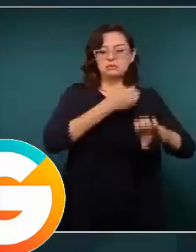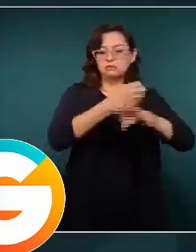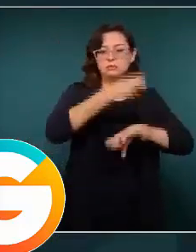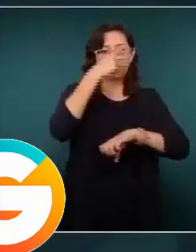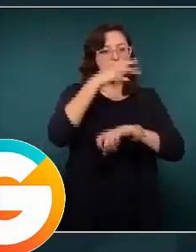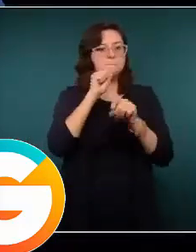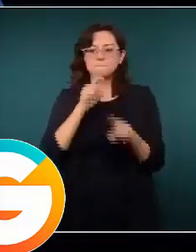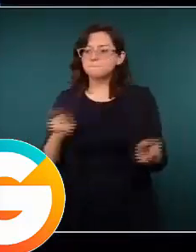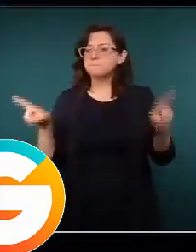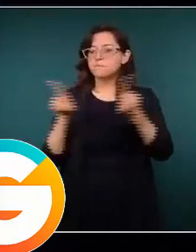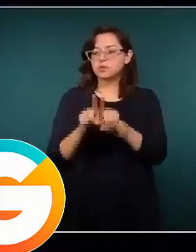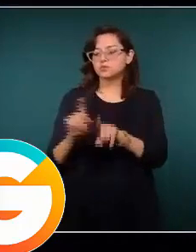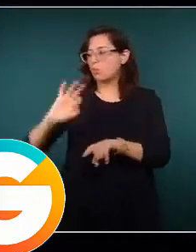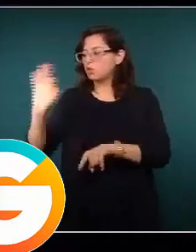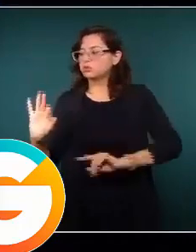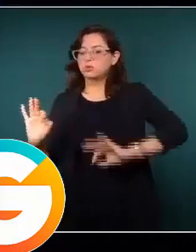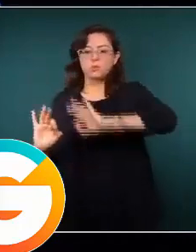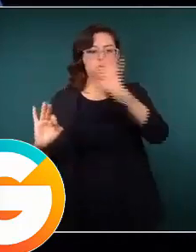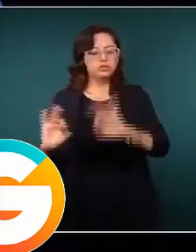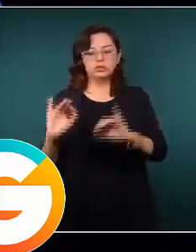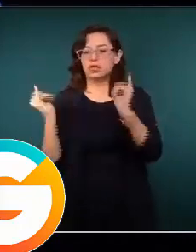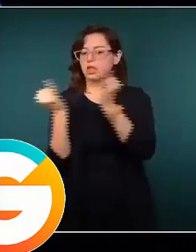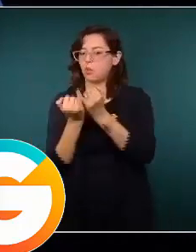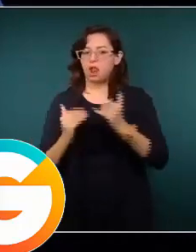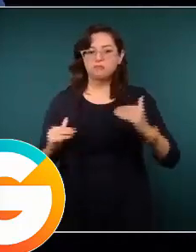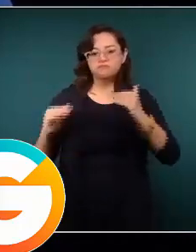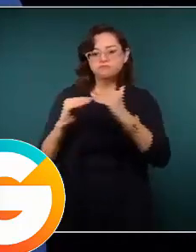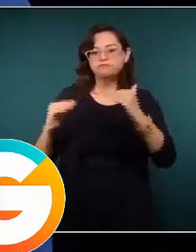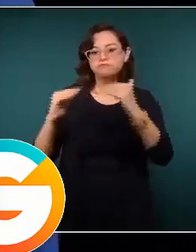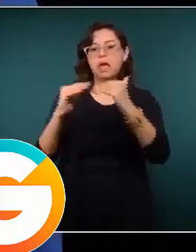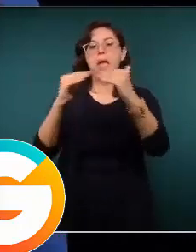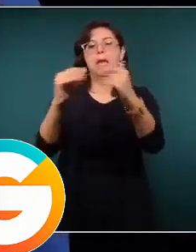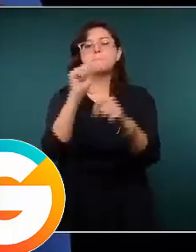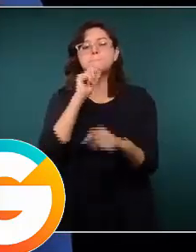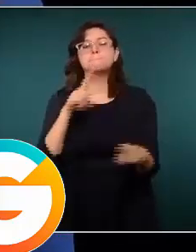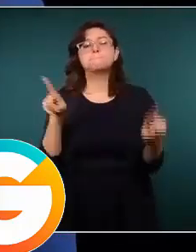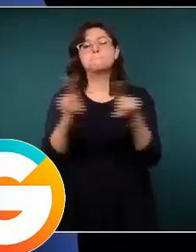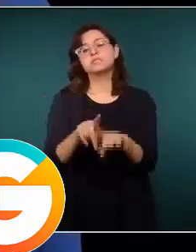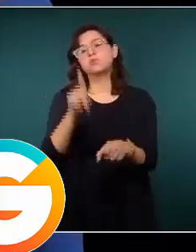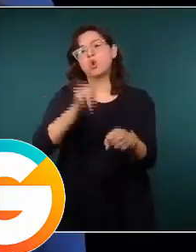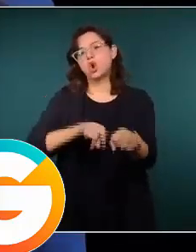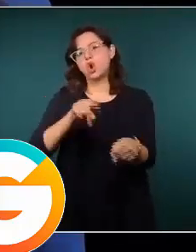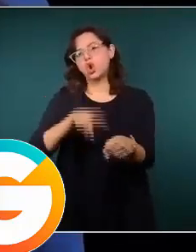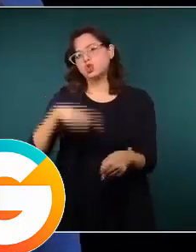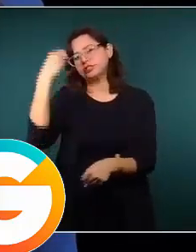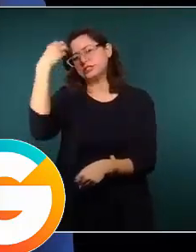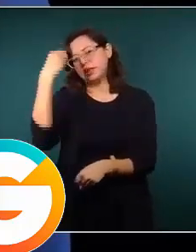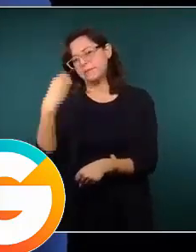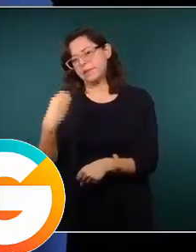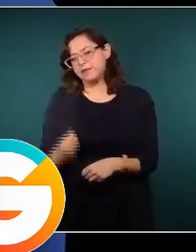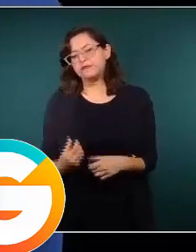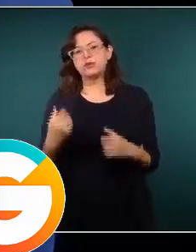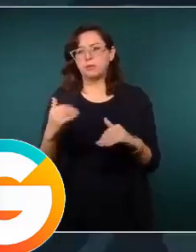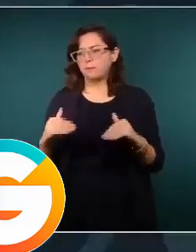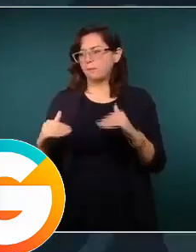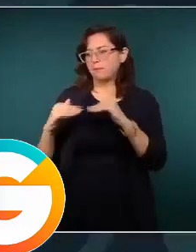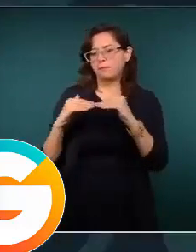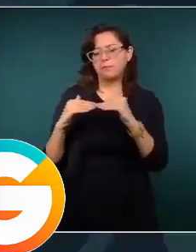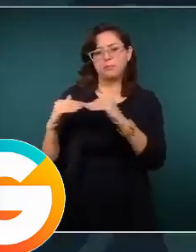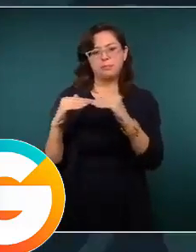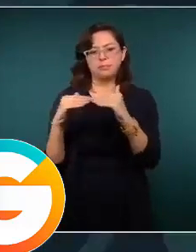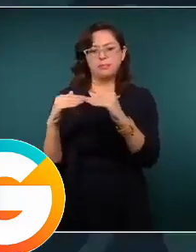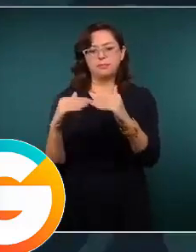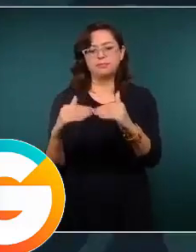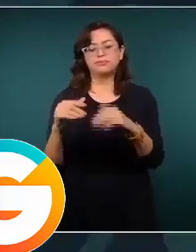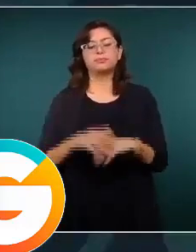conforme avanza el semáforo epidemiológico, los distintos colores del semáforo hacia adelante. Resaltar, como lo decía yo hace un momento,